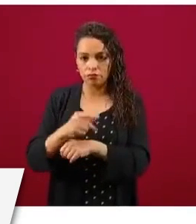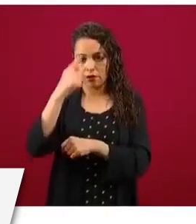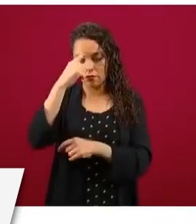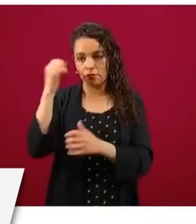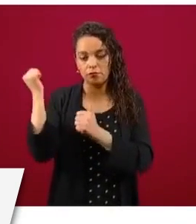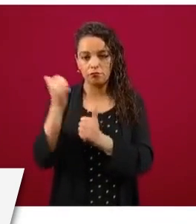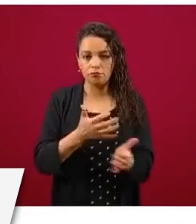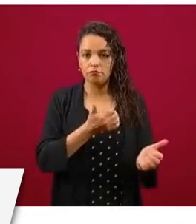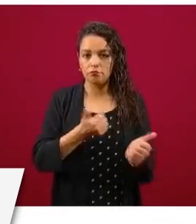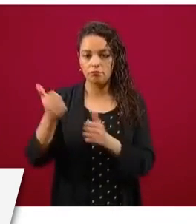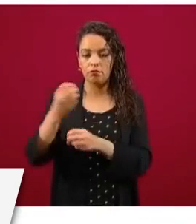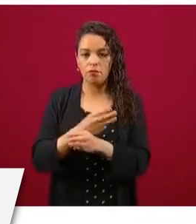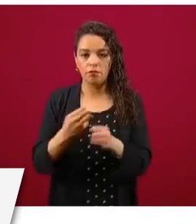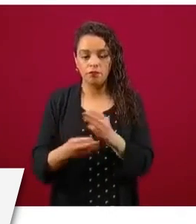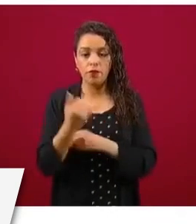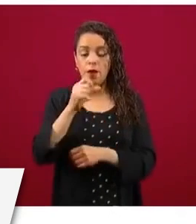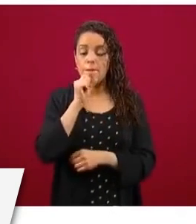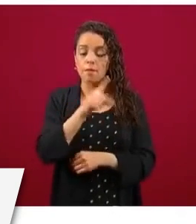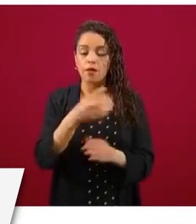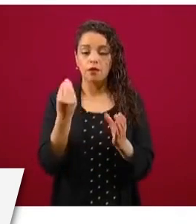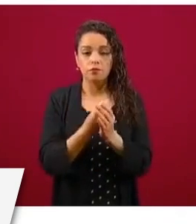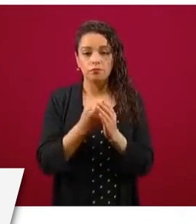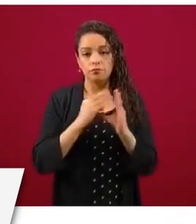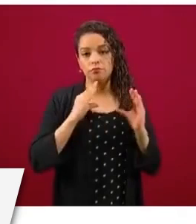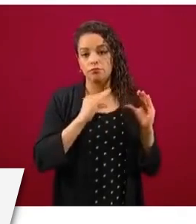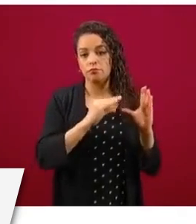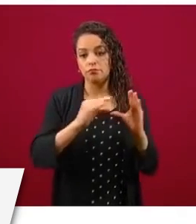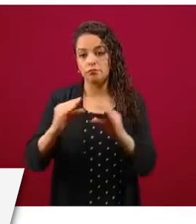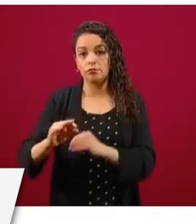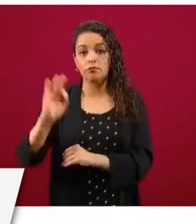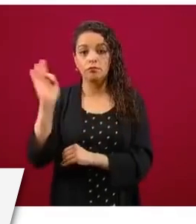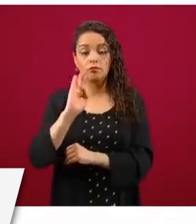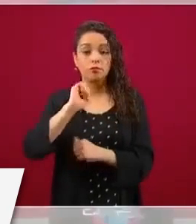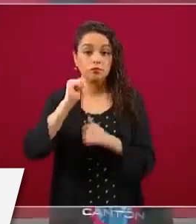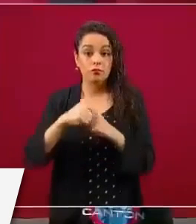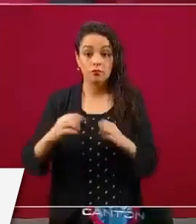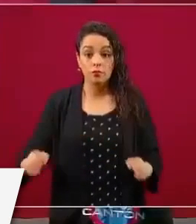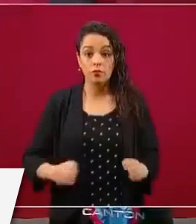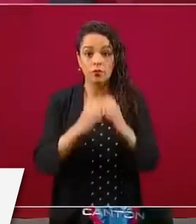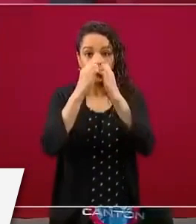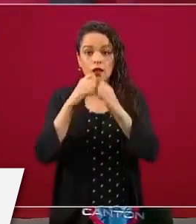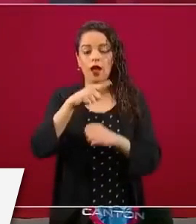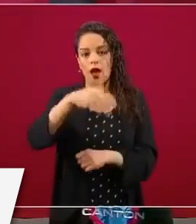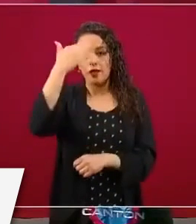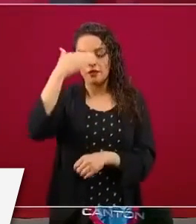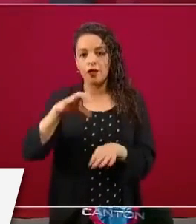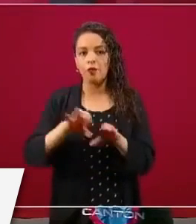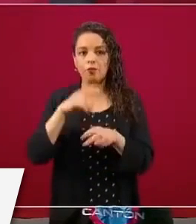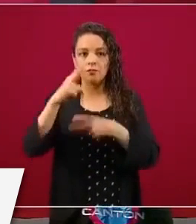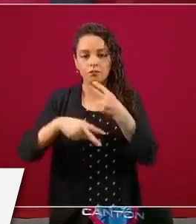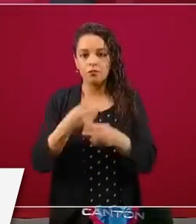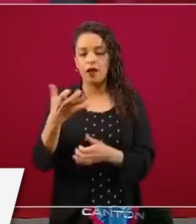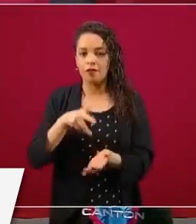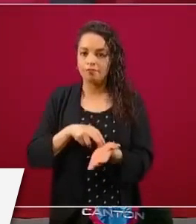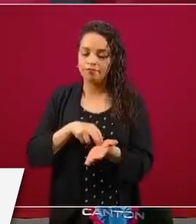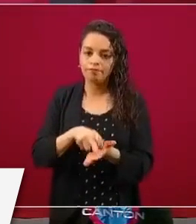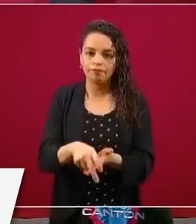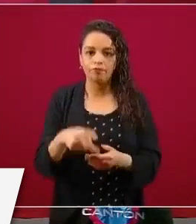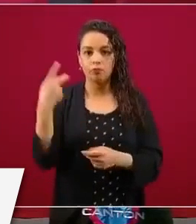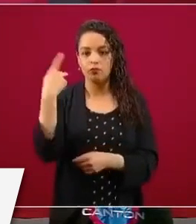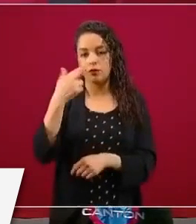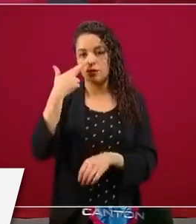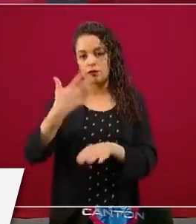despacho y capacitación constante para reaccionar en lo que se suscite dentro de la instalación que tienen a su cargo.